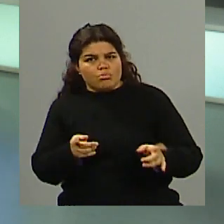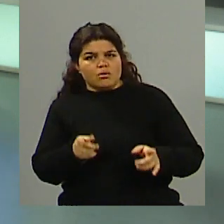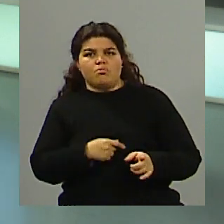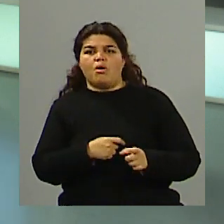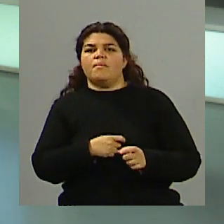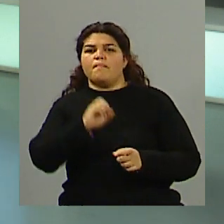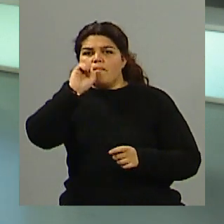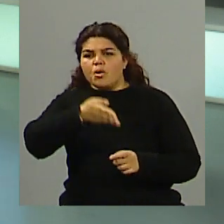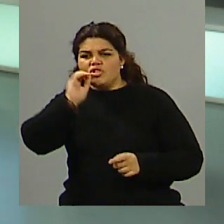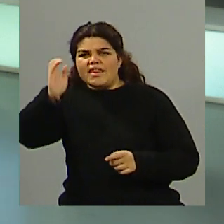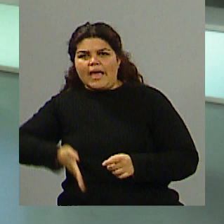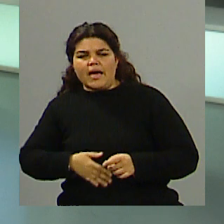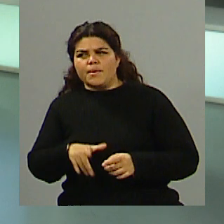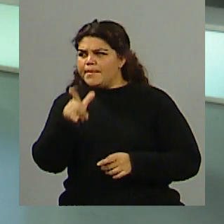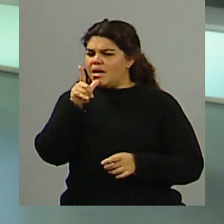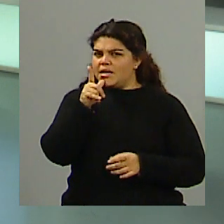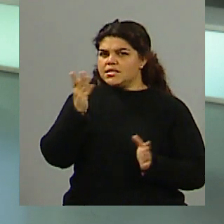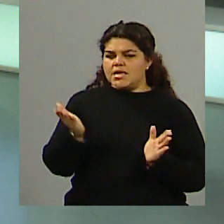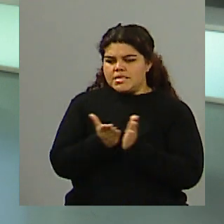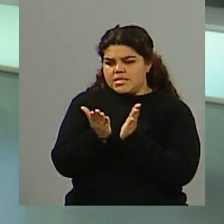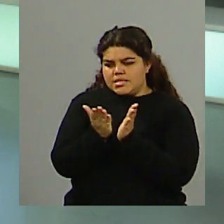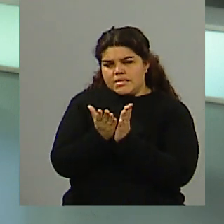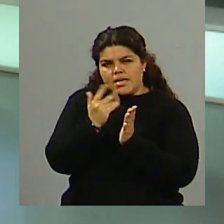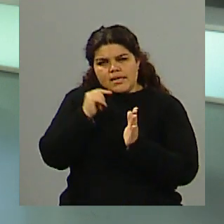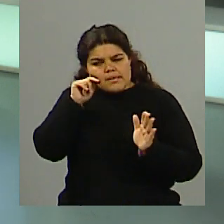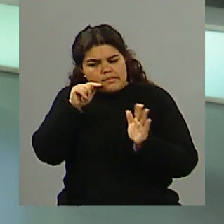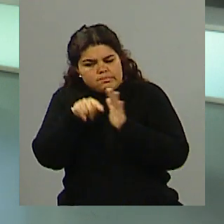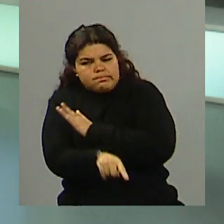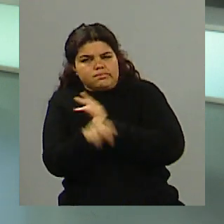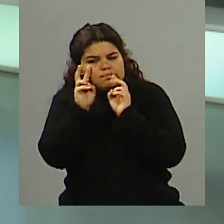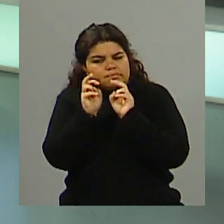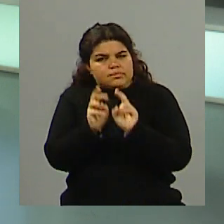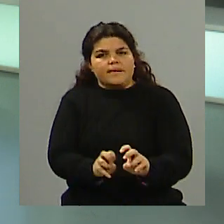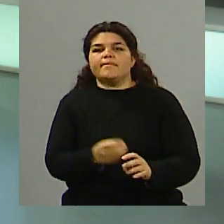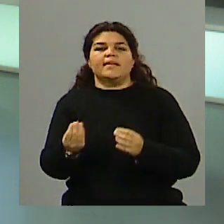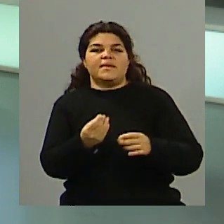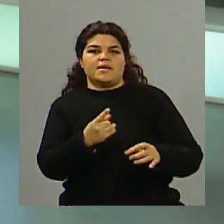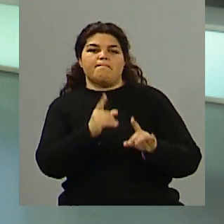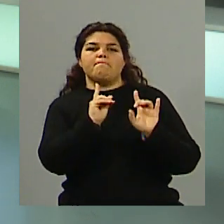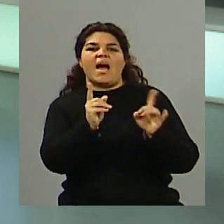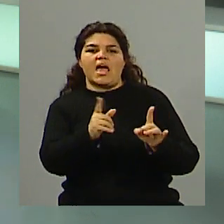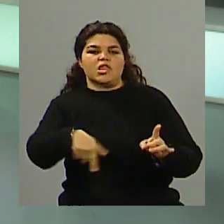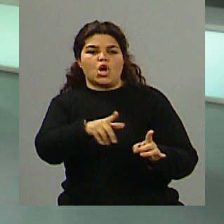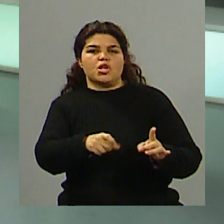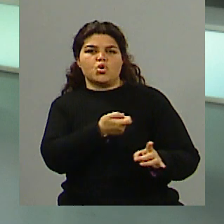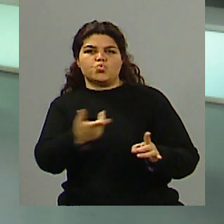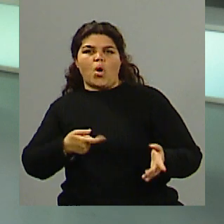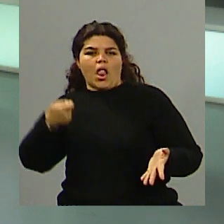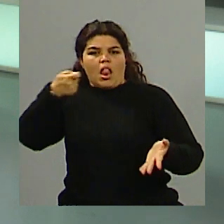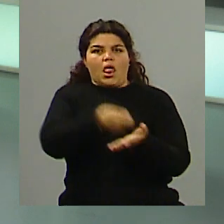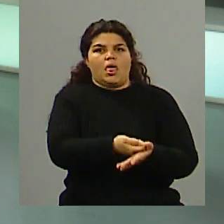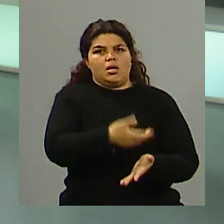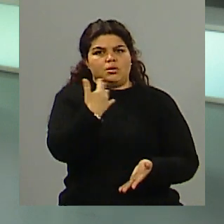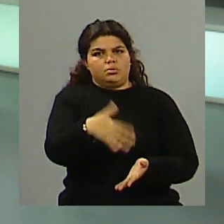más porcentajes, como que habían estudiado más el tema de educación. Sí, tenemos que pagarle mucho a los maestros. Hay un montón de cosas. dijeron también, Sí.